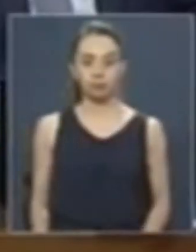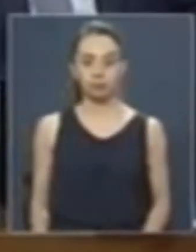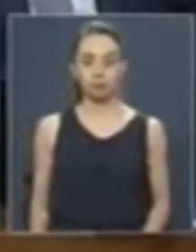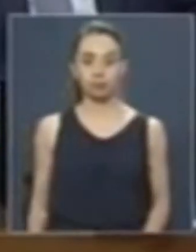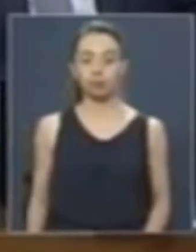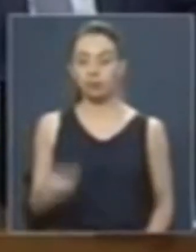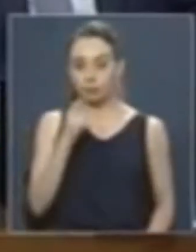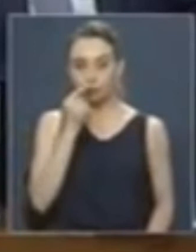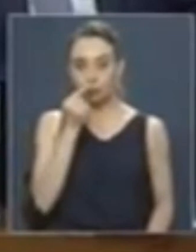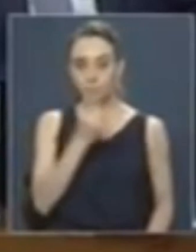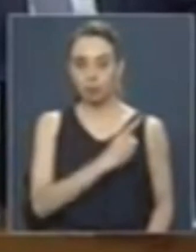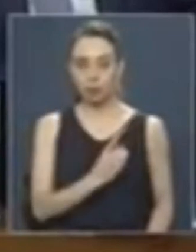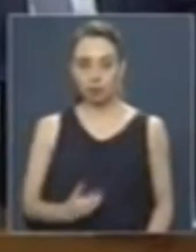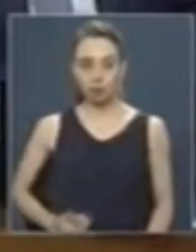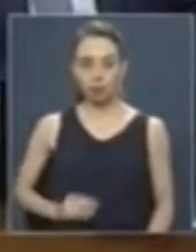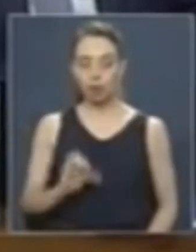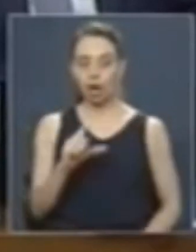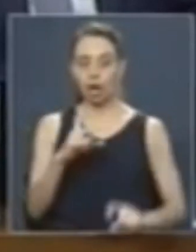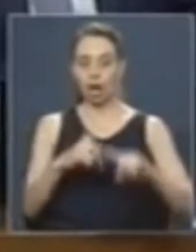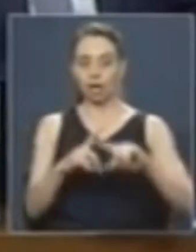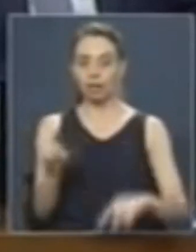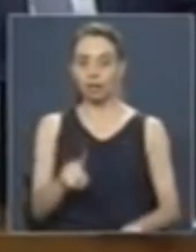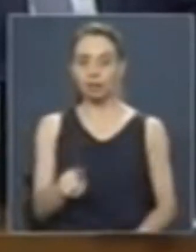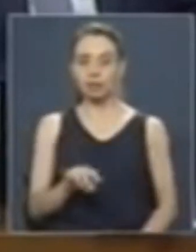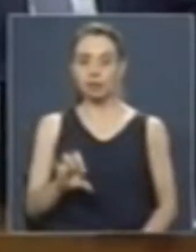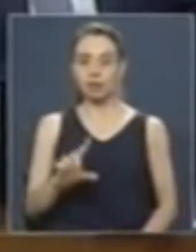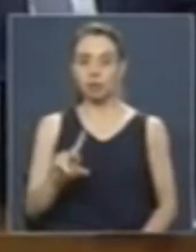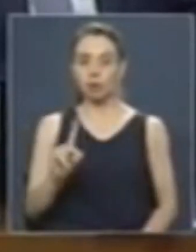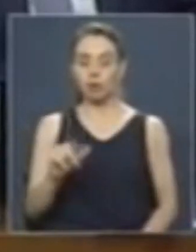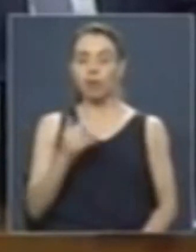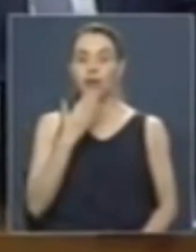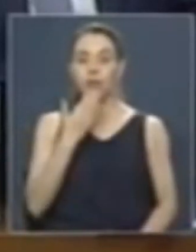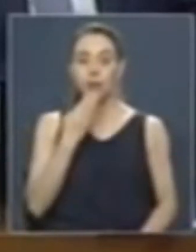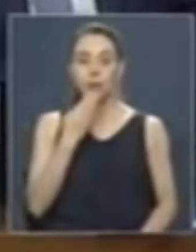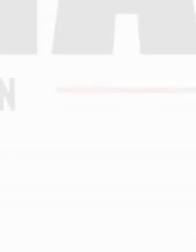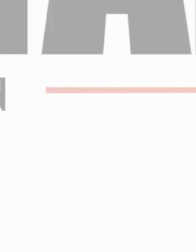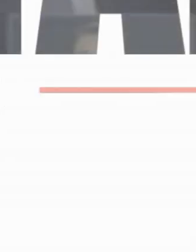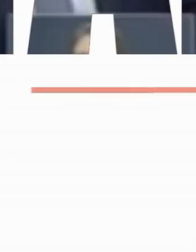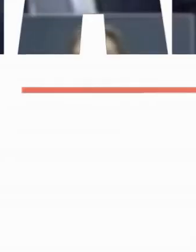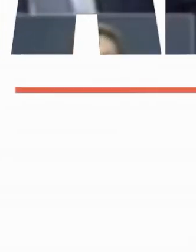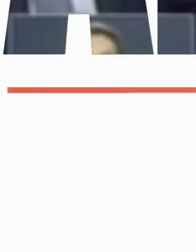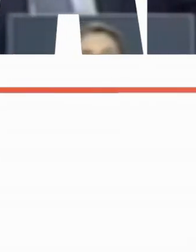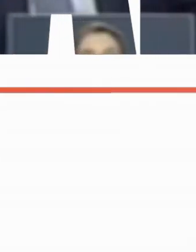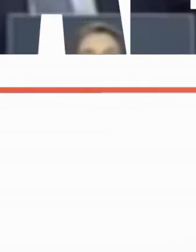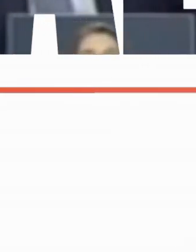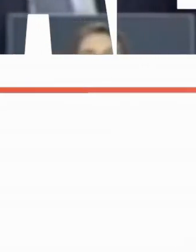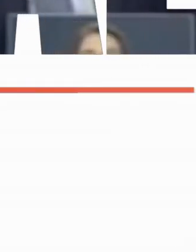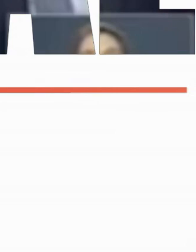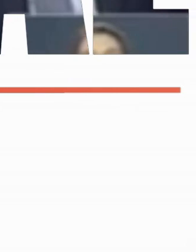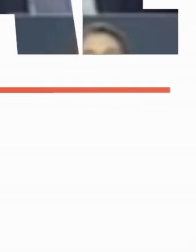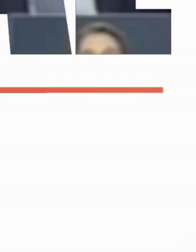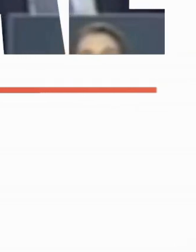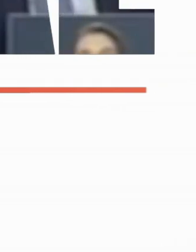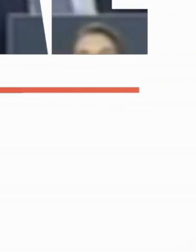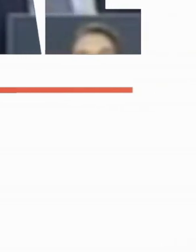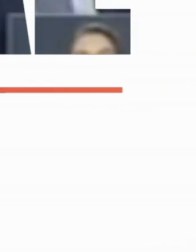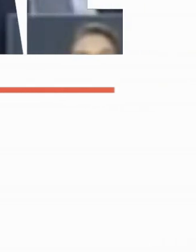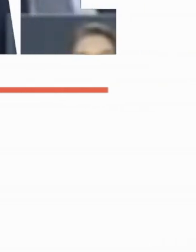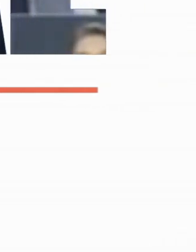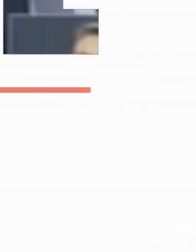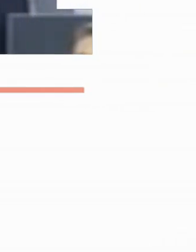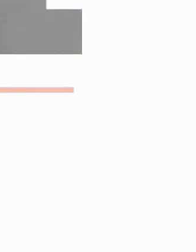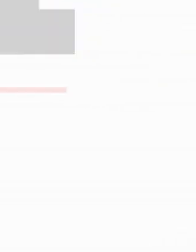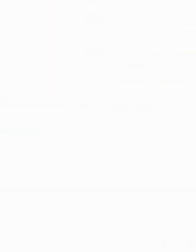El diputado Alesi Sepúlveda también hará uso del derecho que le confiere el artículo 33 del reglamento de la corporación.